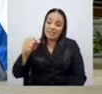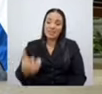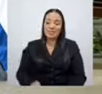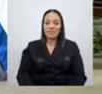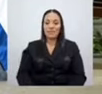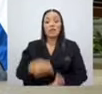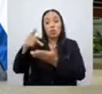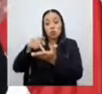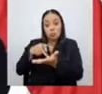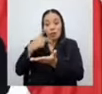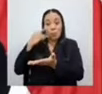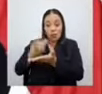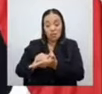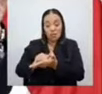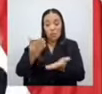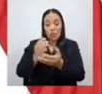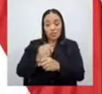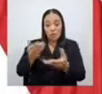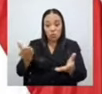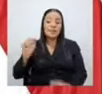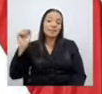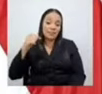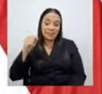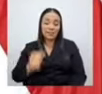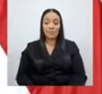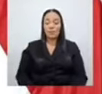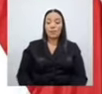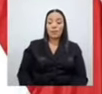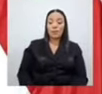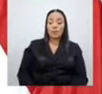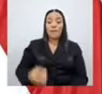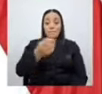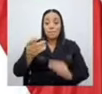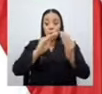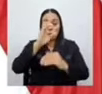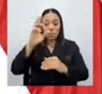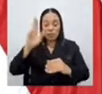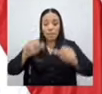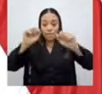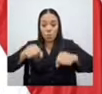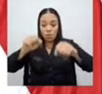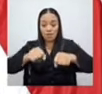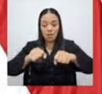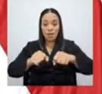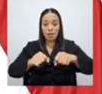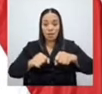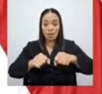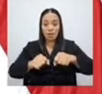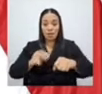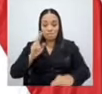pagan por eso? ¿Por hacer las cosas? Sí. ¿Podría el pueblo de Costa Rica, por los mismos salarios que nos pagan,